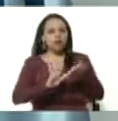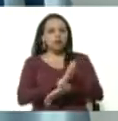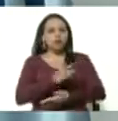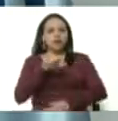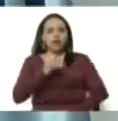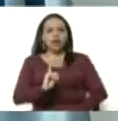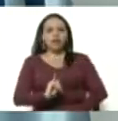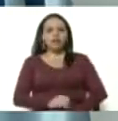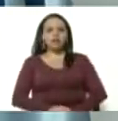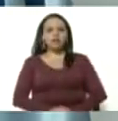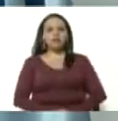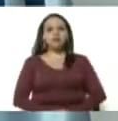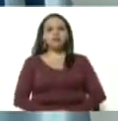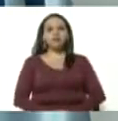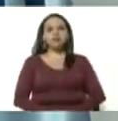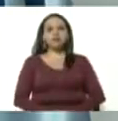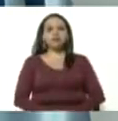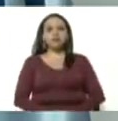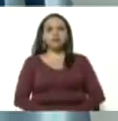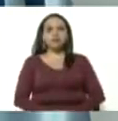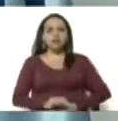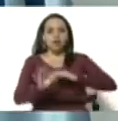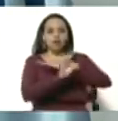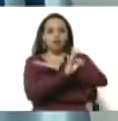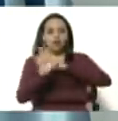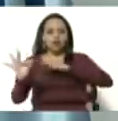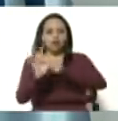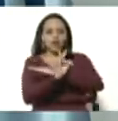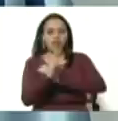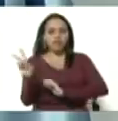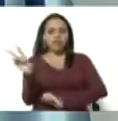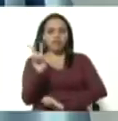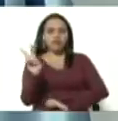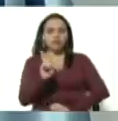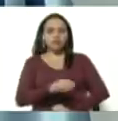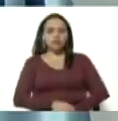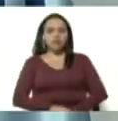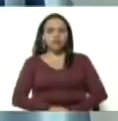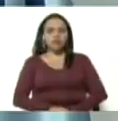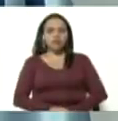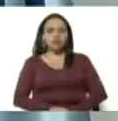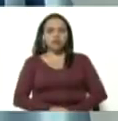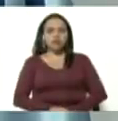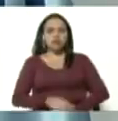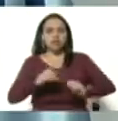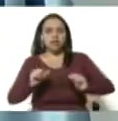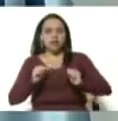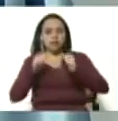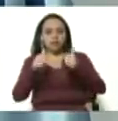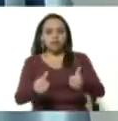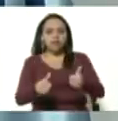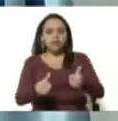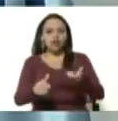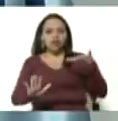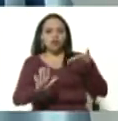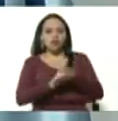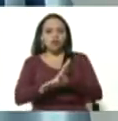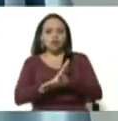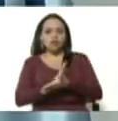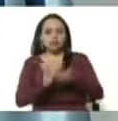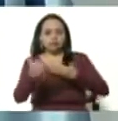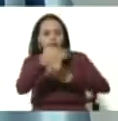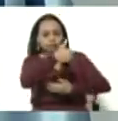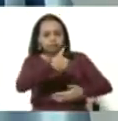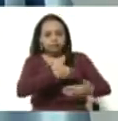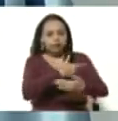aconteciendo en la frontera venezolana a partir del tráfico de migrantes por las